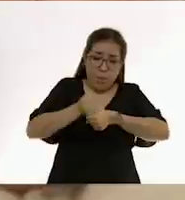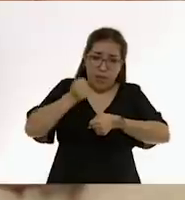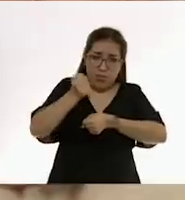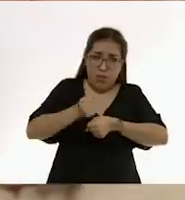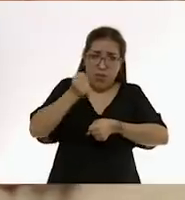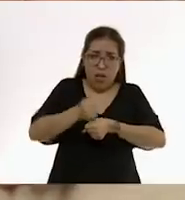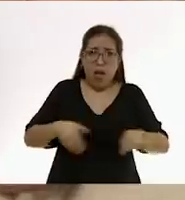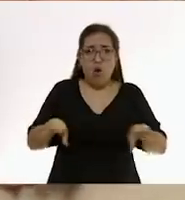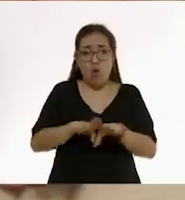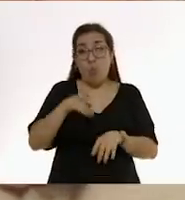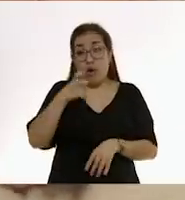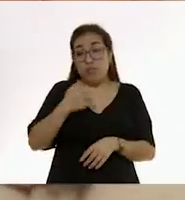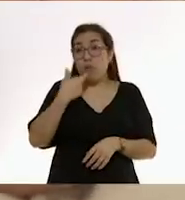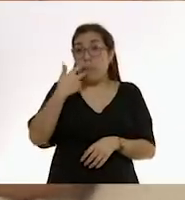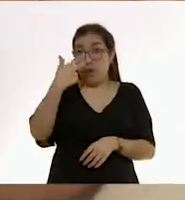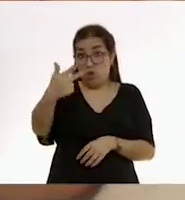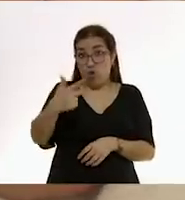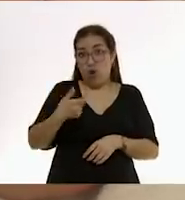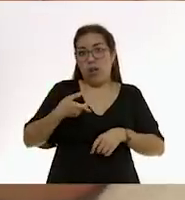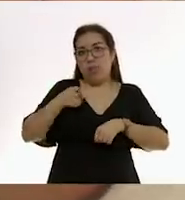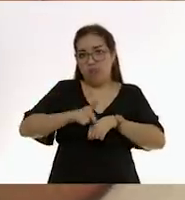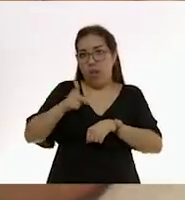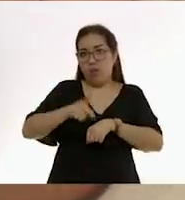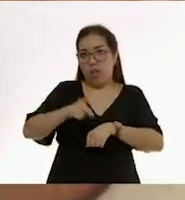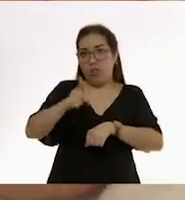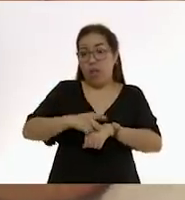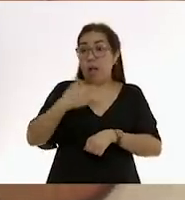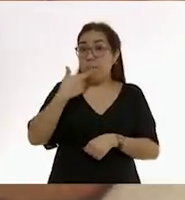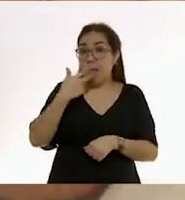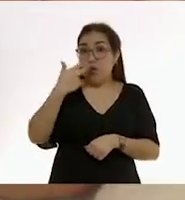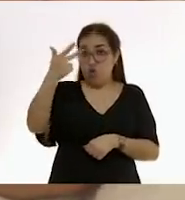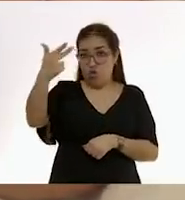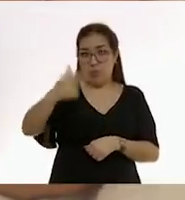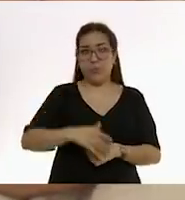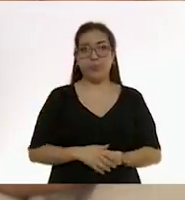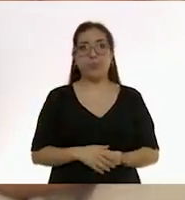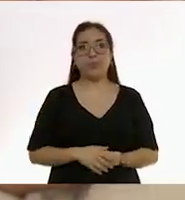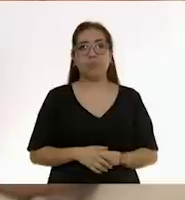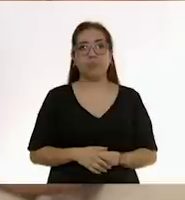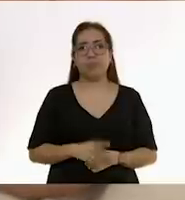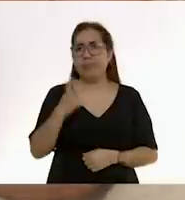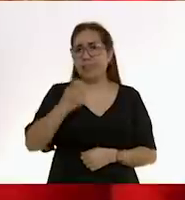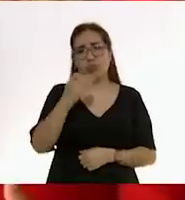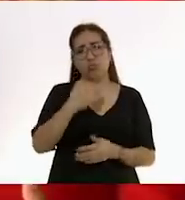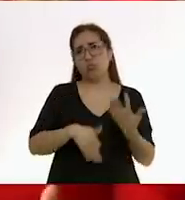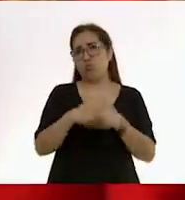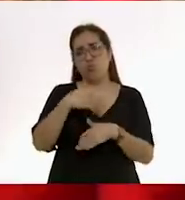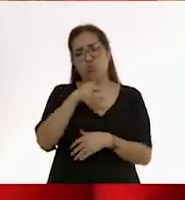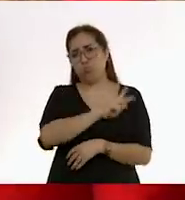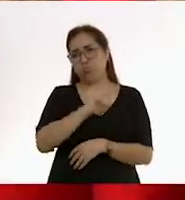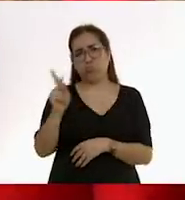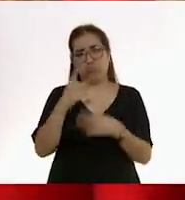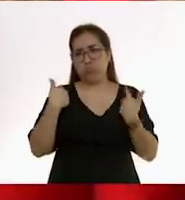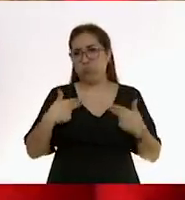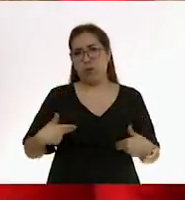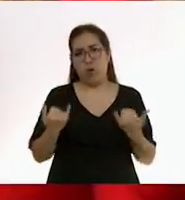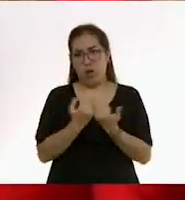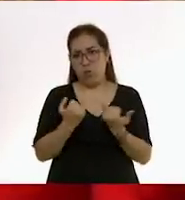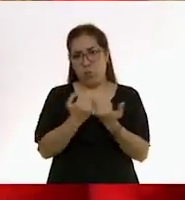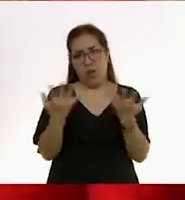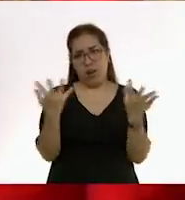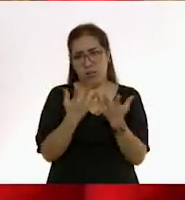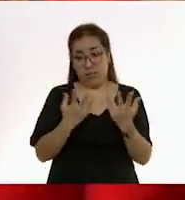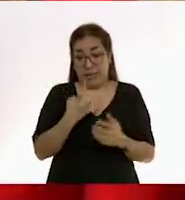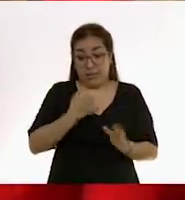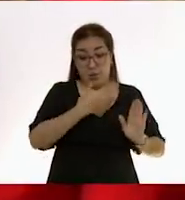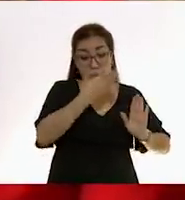eso el sueño va mejorando, tiende a ir mejorando con la edad. Finalmente, es algo que hacemos todas las noches. Ya que entendemos las fases, esa es la primera